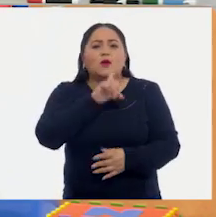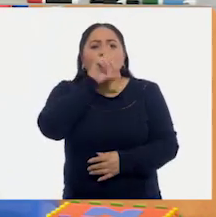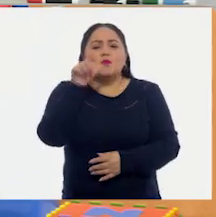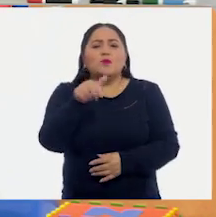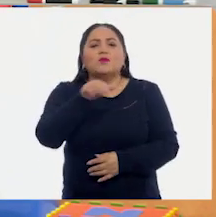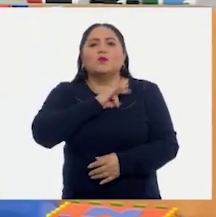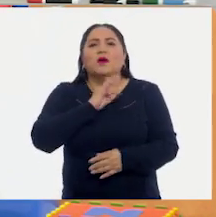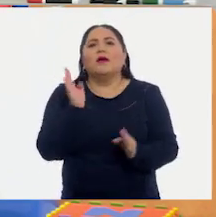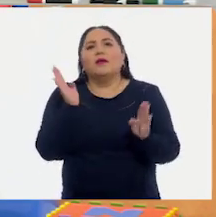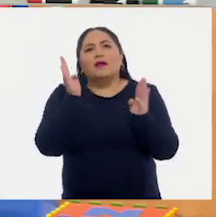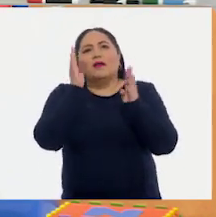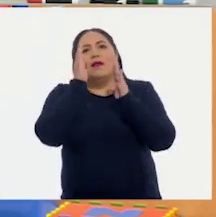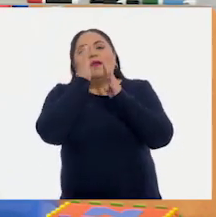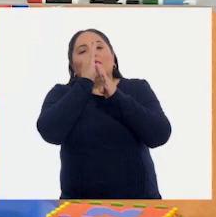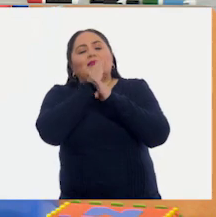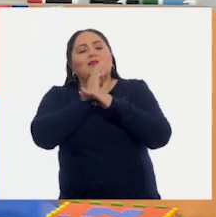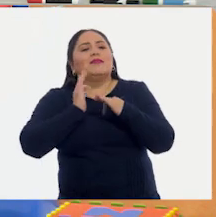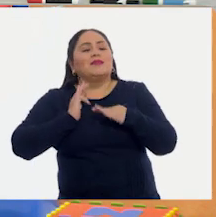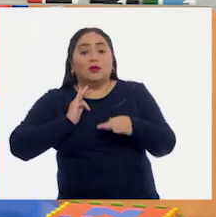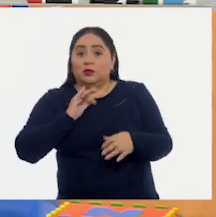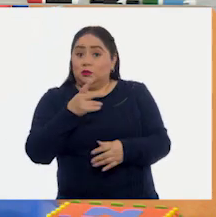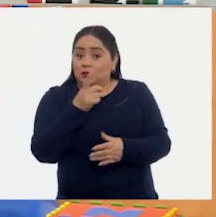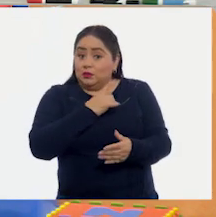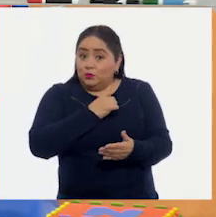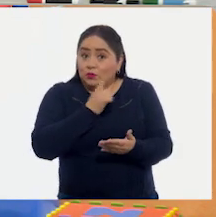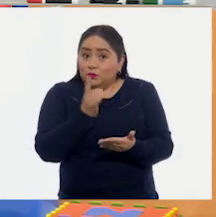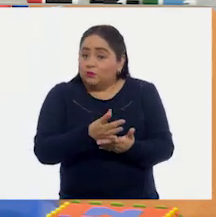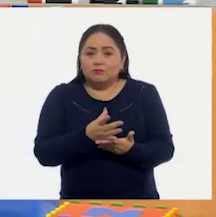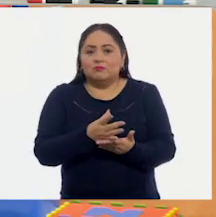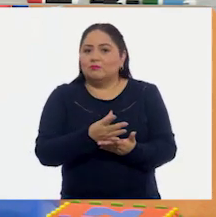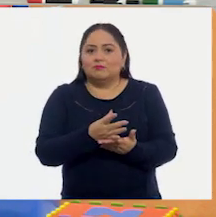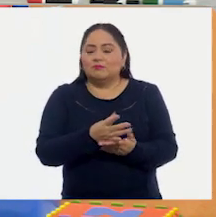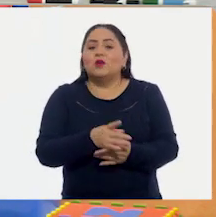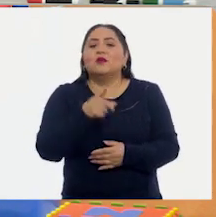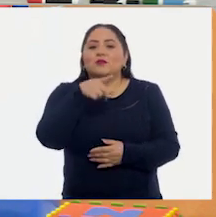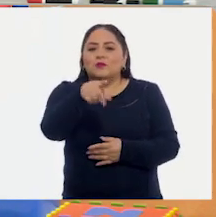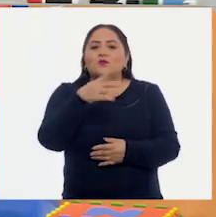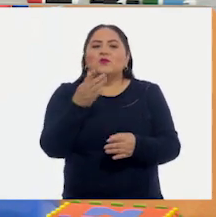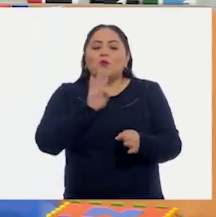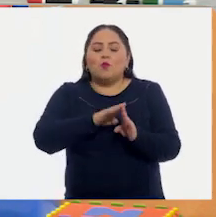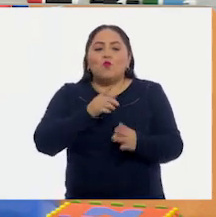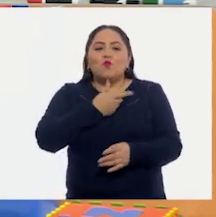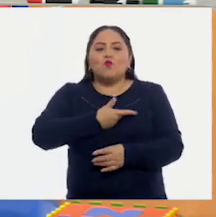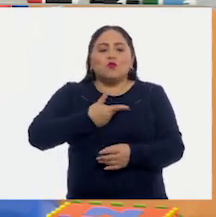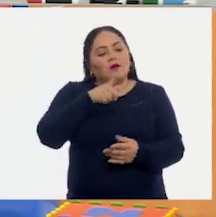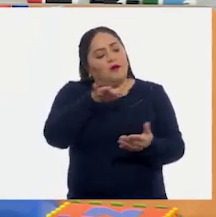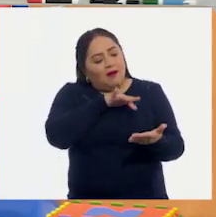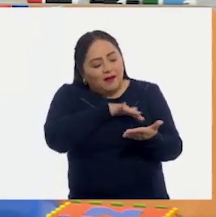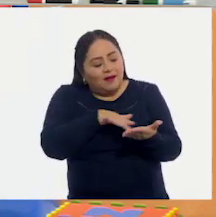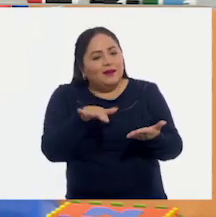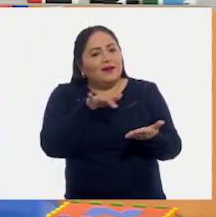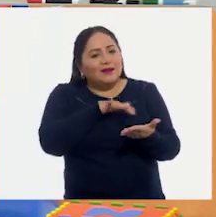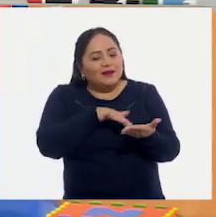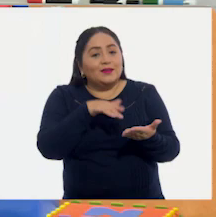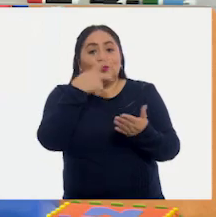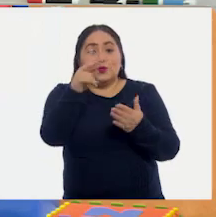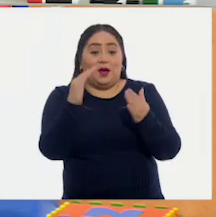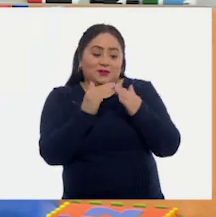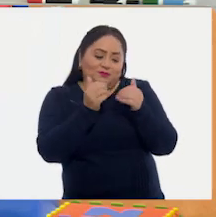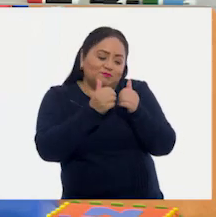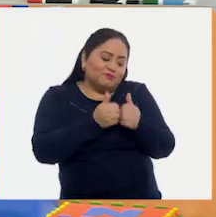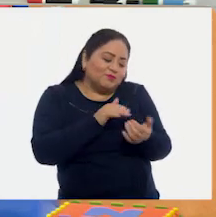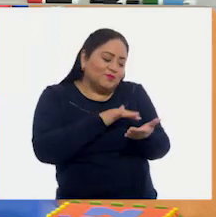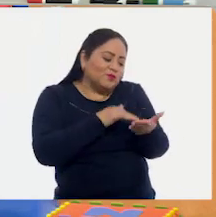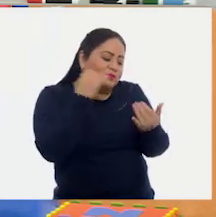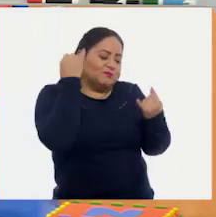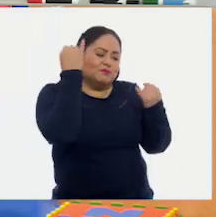pasar un rato muy ameno. No solamente eso, sino que van a tener ese gusto por leer, y estando en su casita, pues